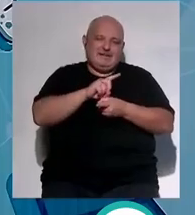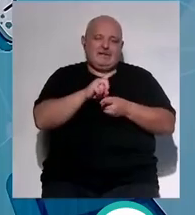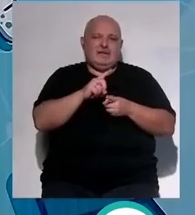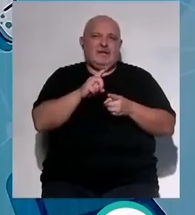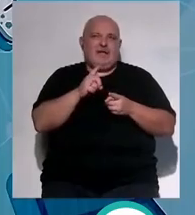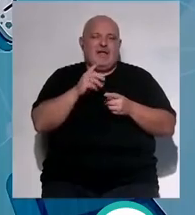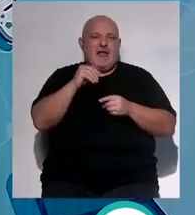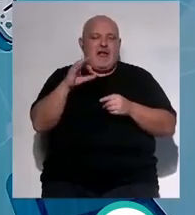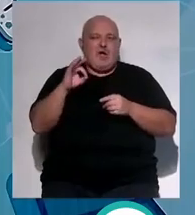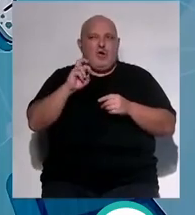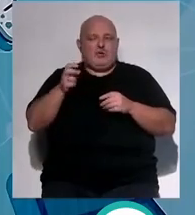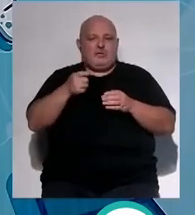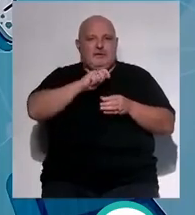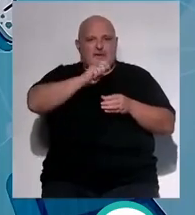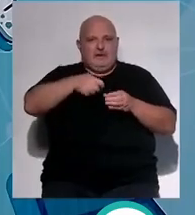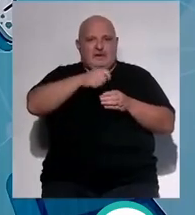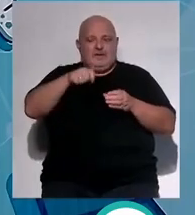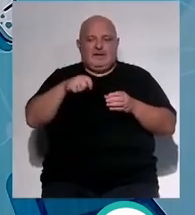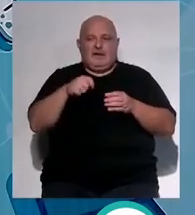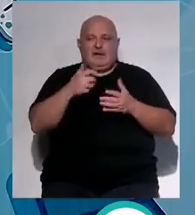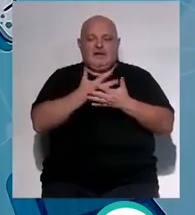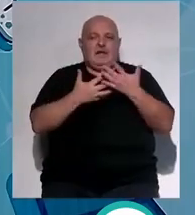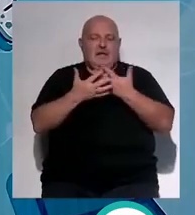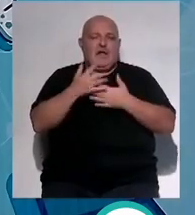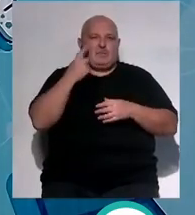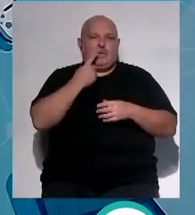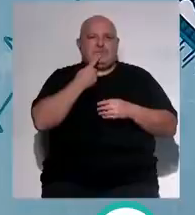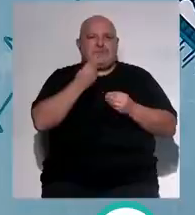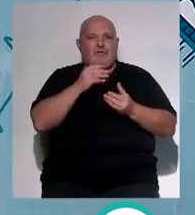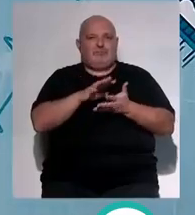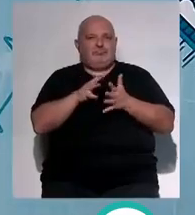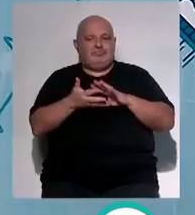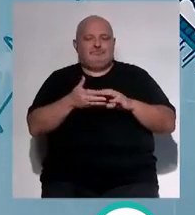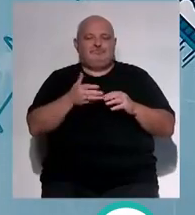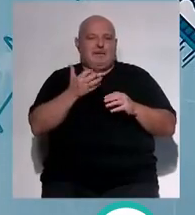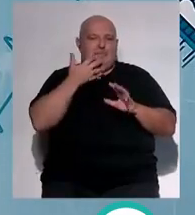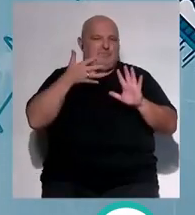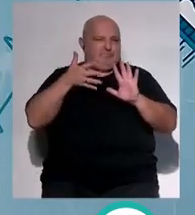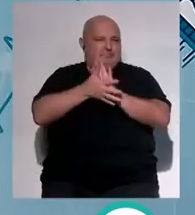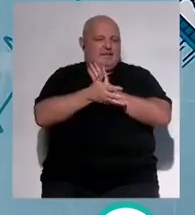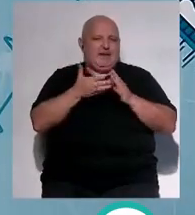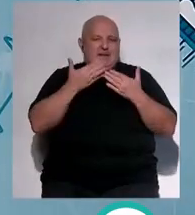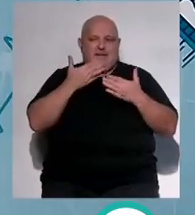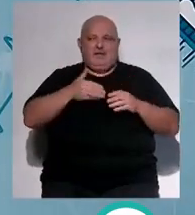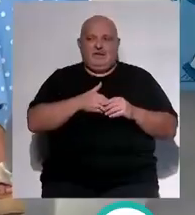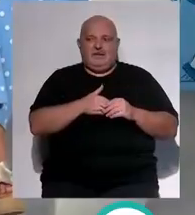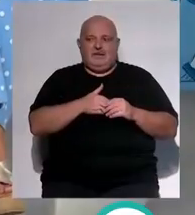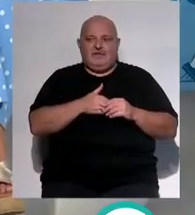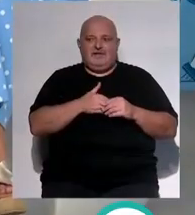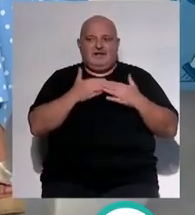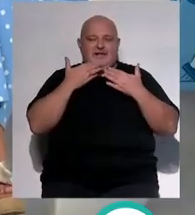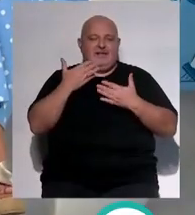cantidad de cacao en el otro bote y al final acostumbras el paladar hemos hecho un buen esquema gracias a Cristina